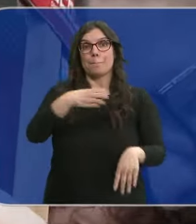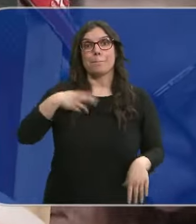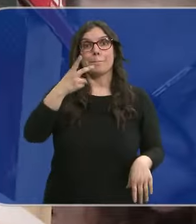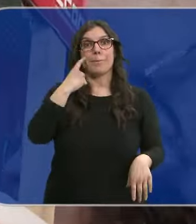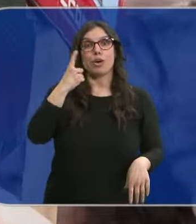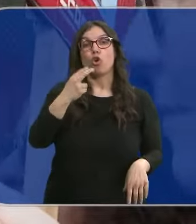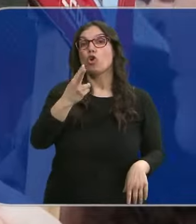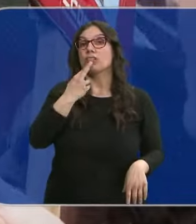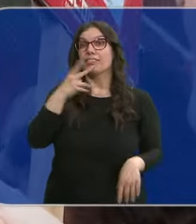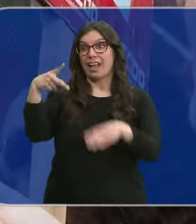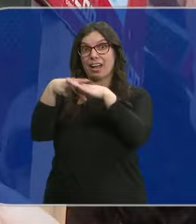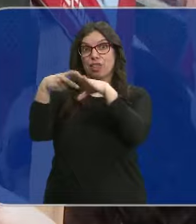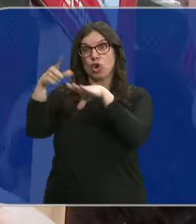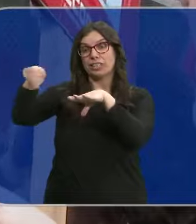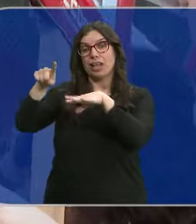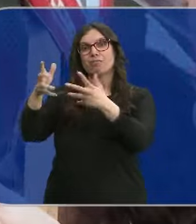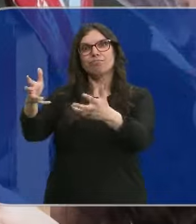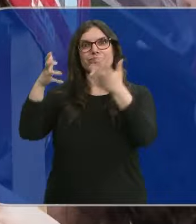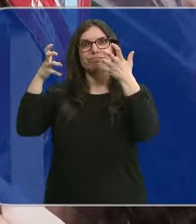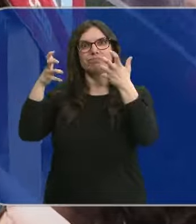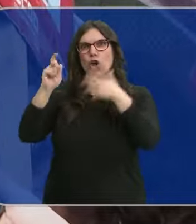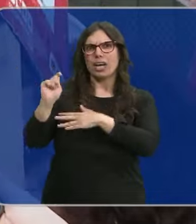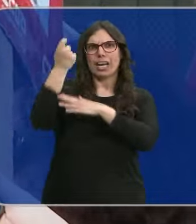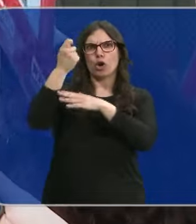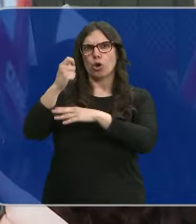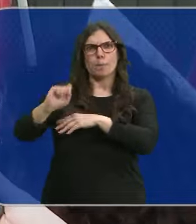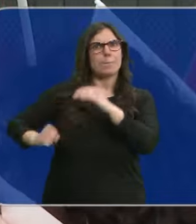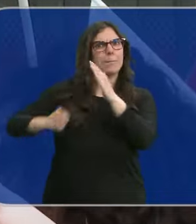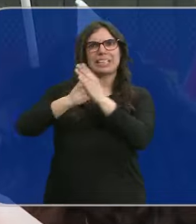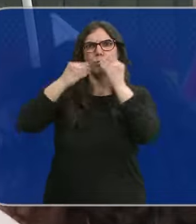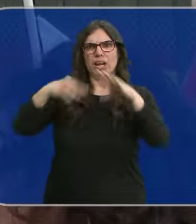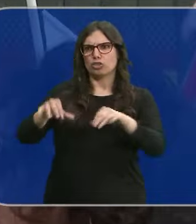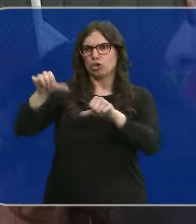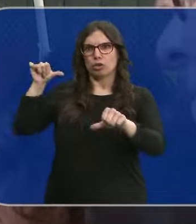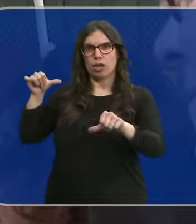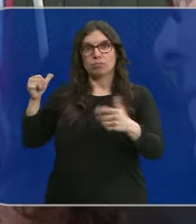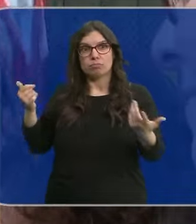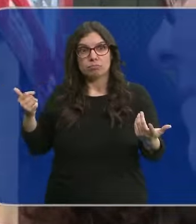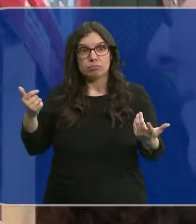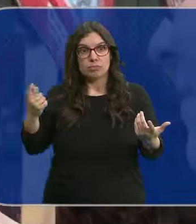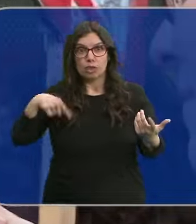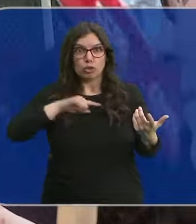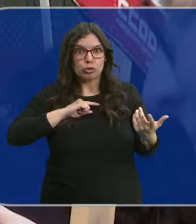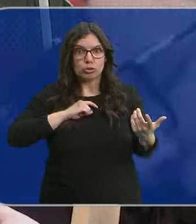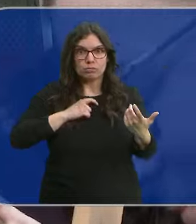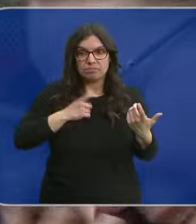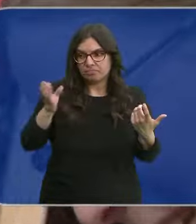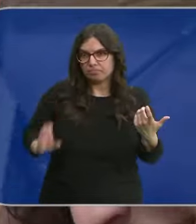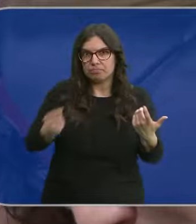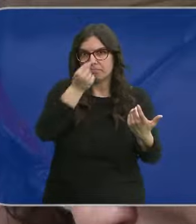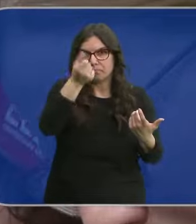los accionistas celebran unos beneficios récord que no han tenido jamás y mientras estamos aquí.